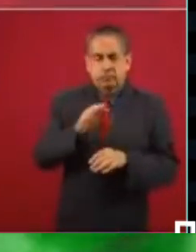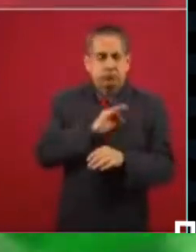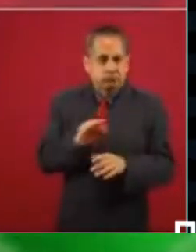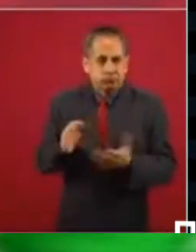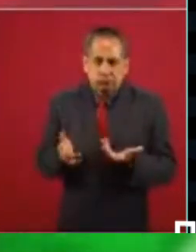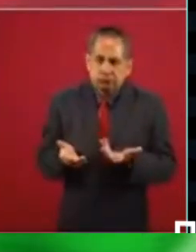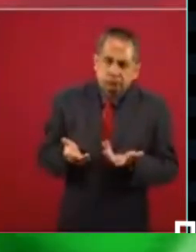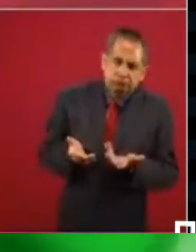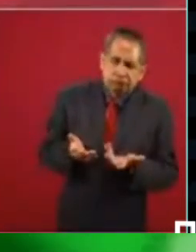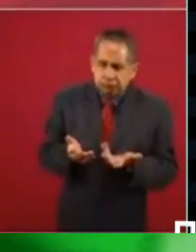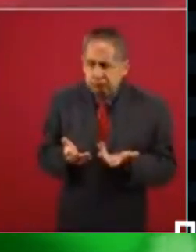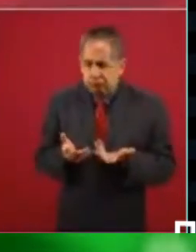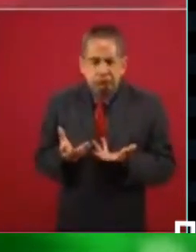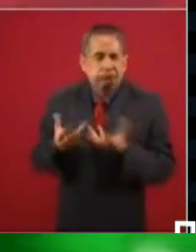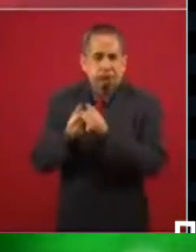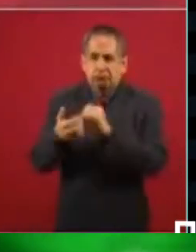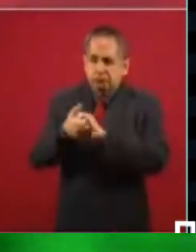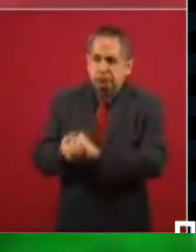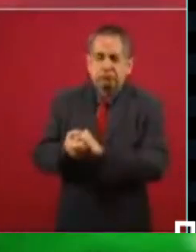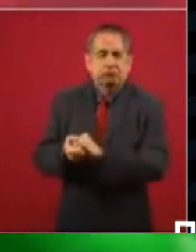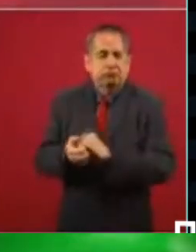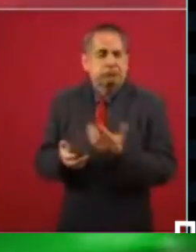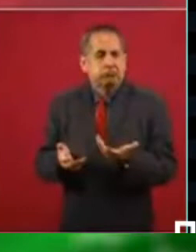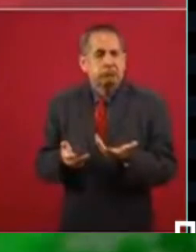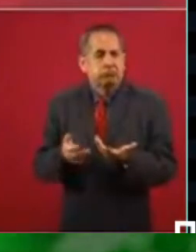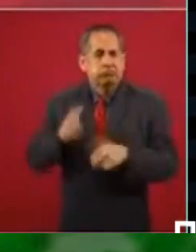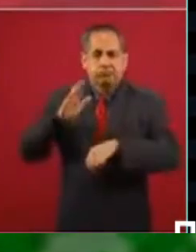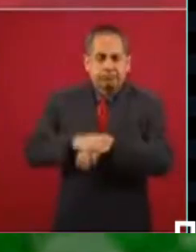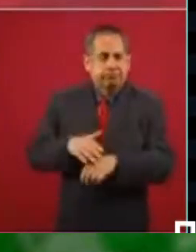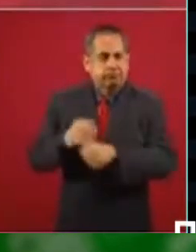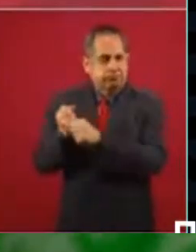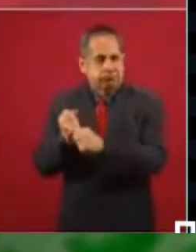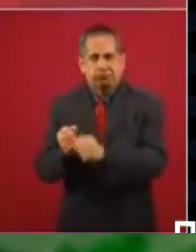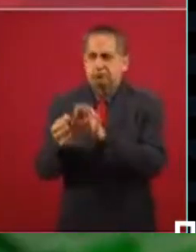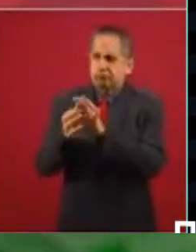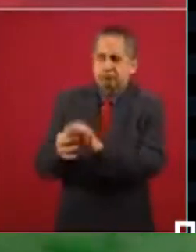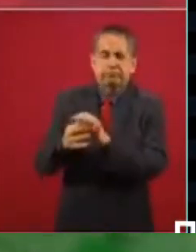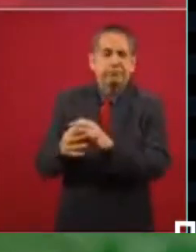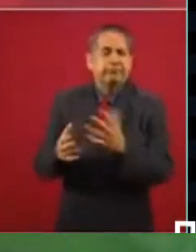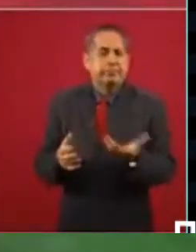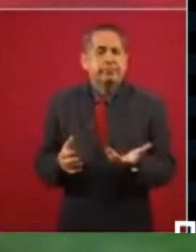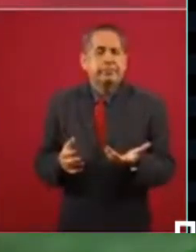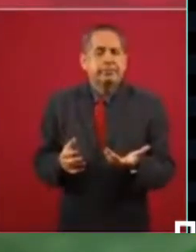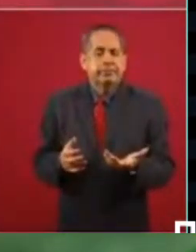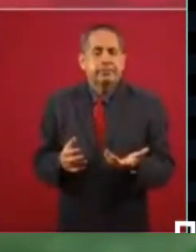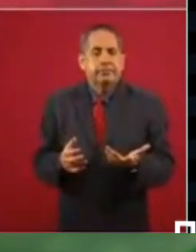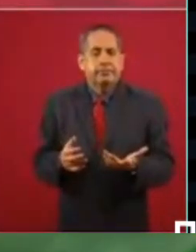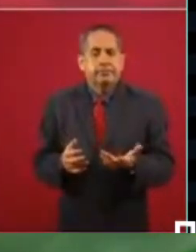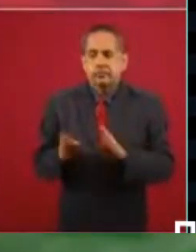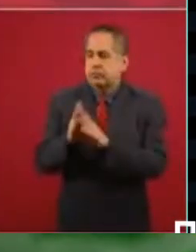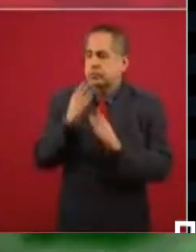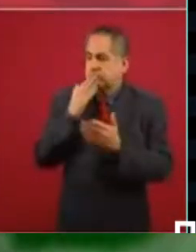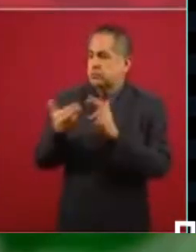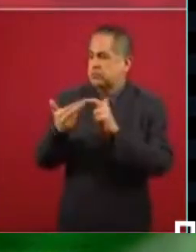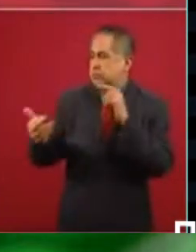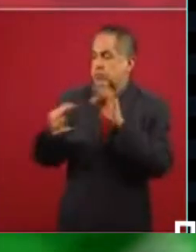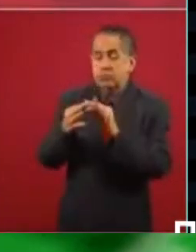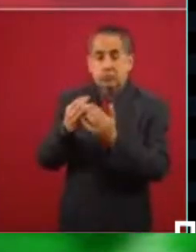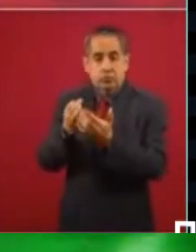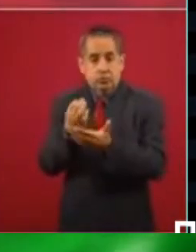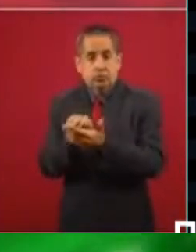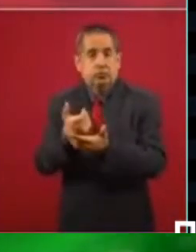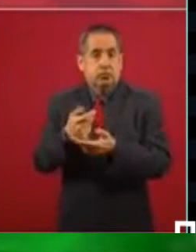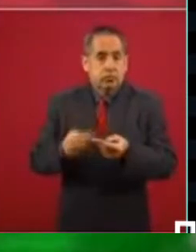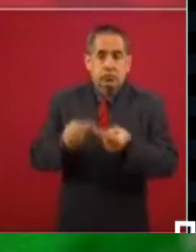afianzar la relación económica